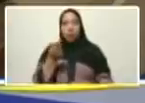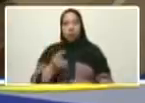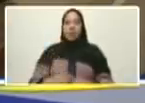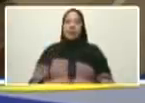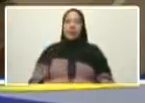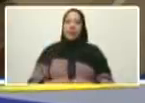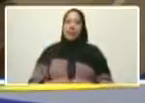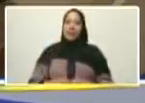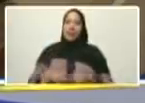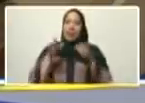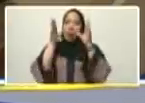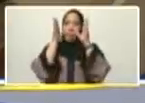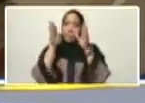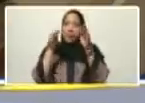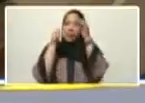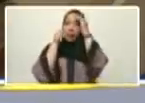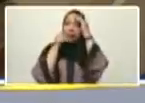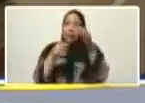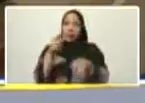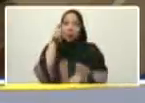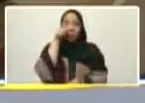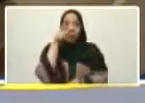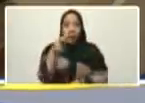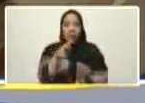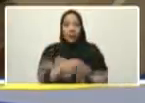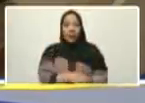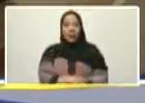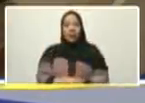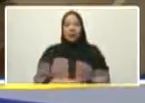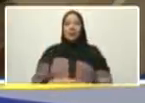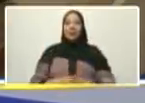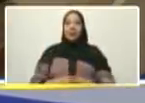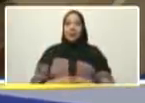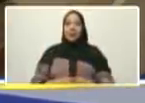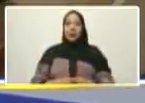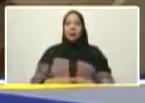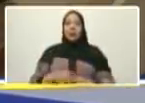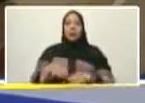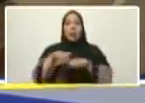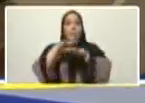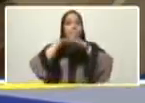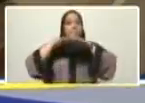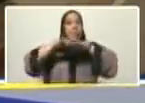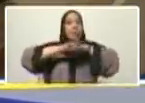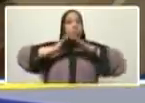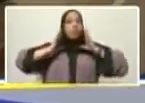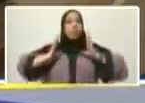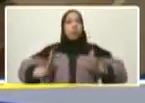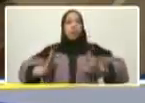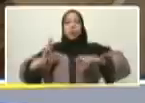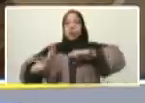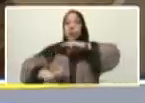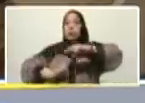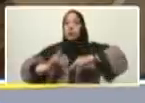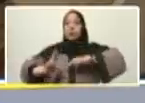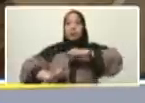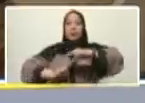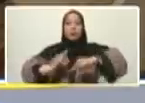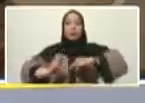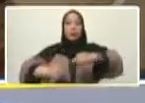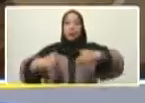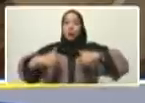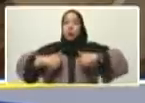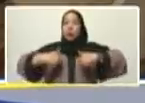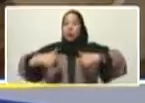mosca yo sé que ser ministra o ministro del gobierno revolucionario es mucho